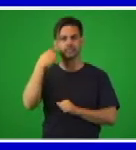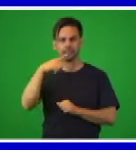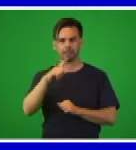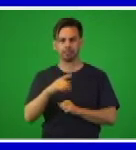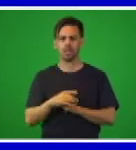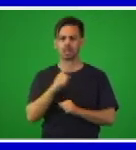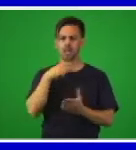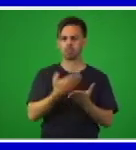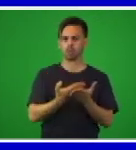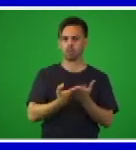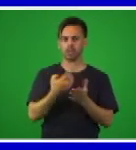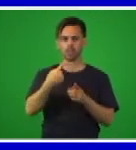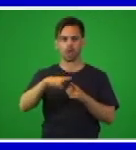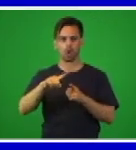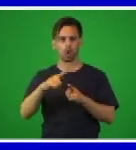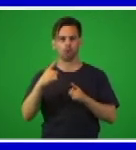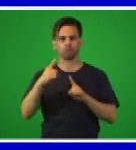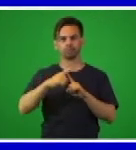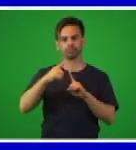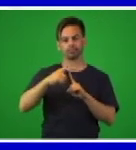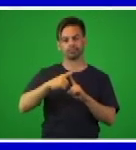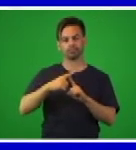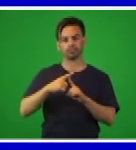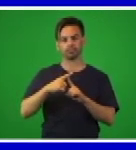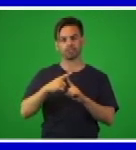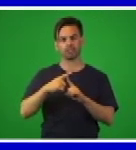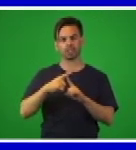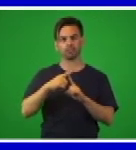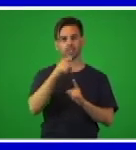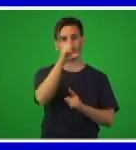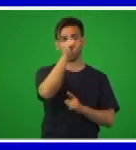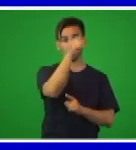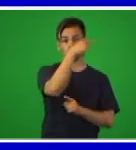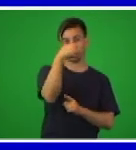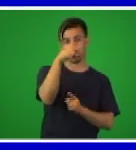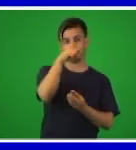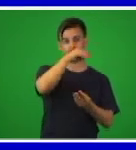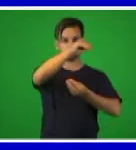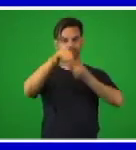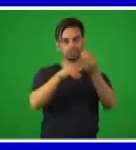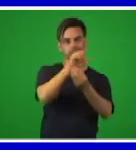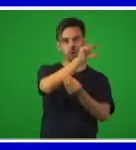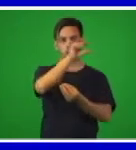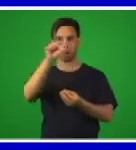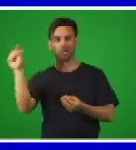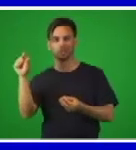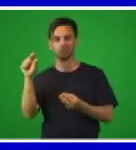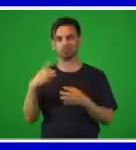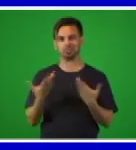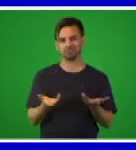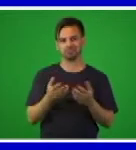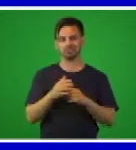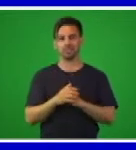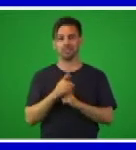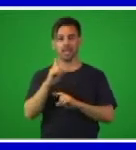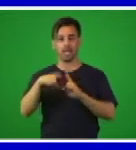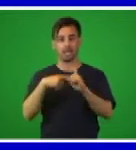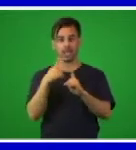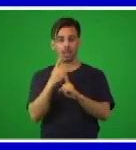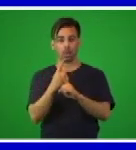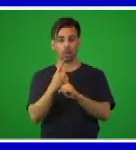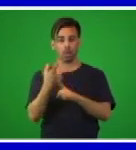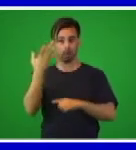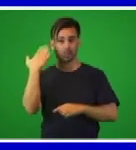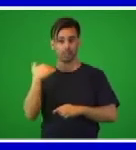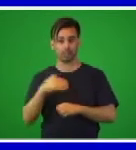cambiar el sujeto de lugar, porque en el encuentro anterior, y le volvemos a insistir, no siempre el sujeto aparece al